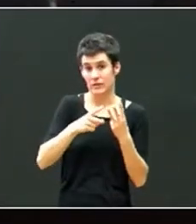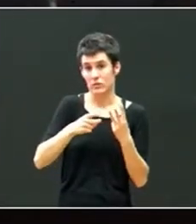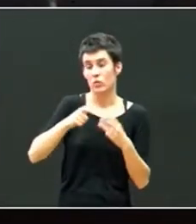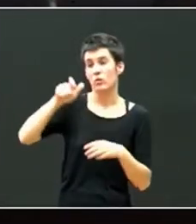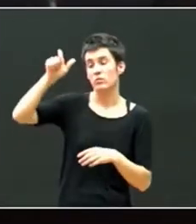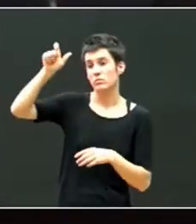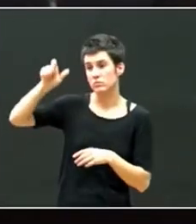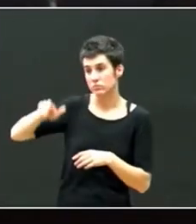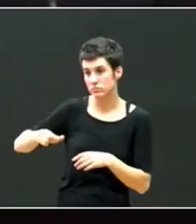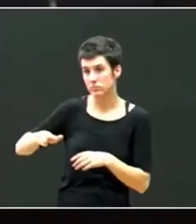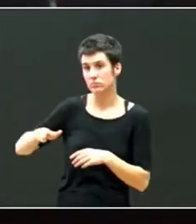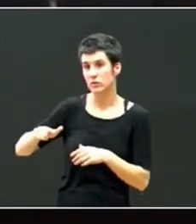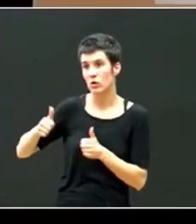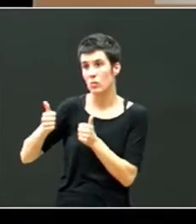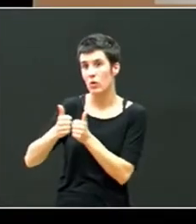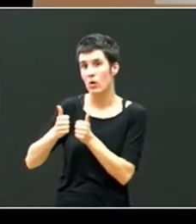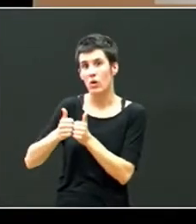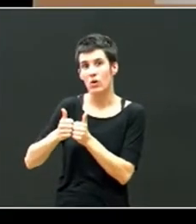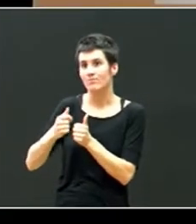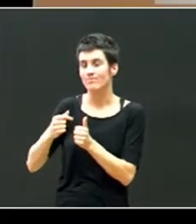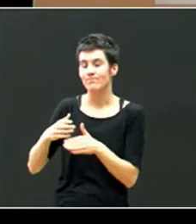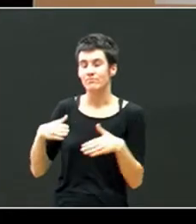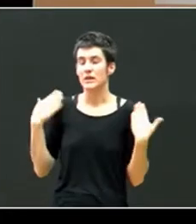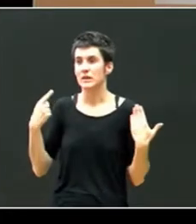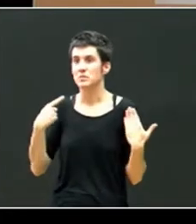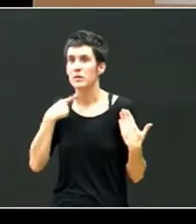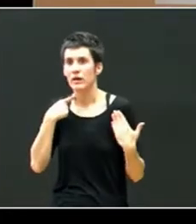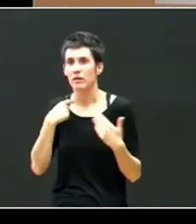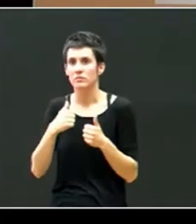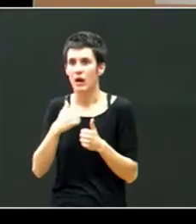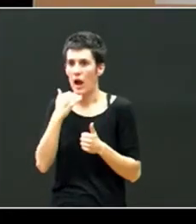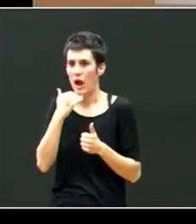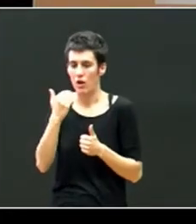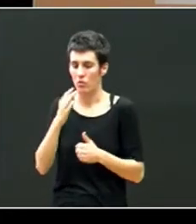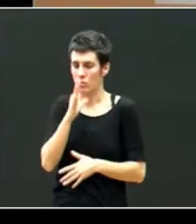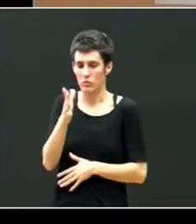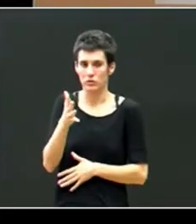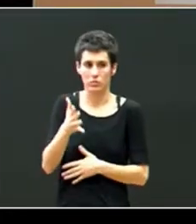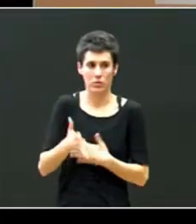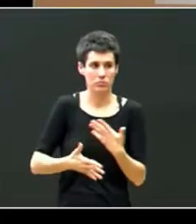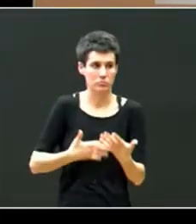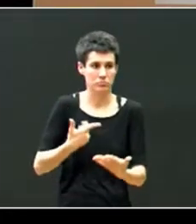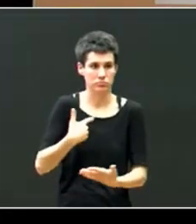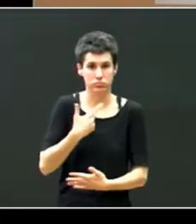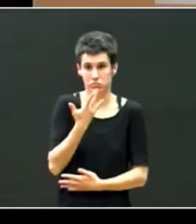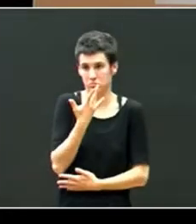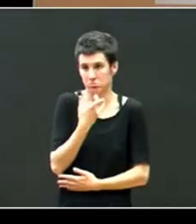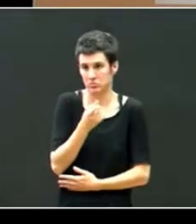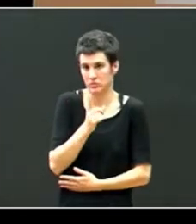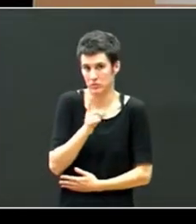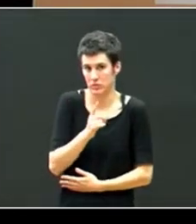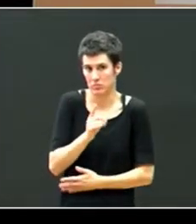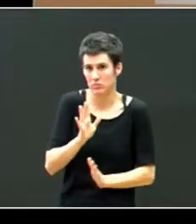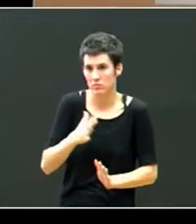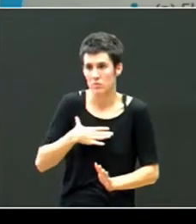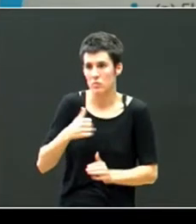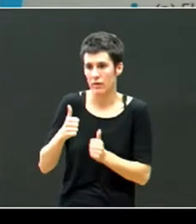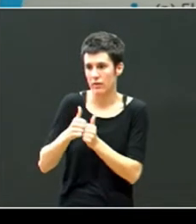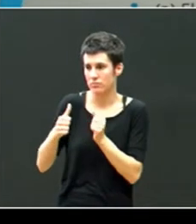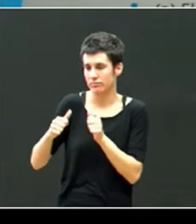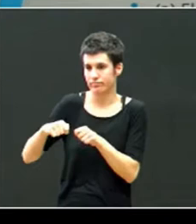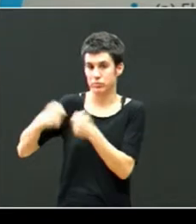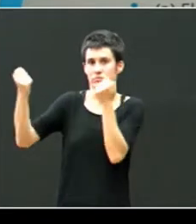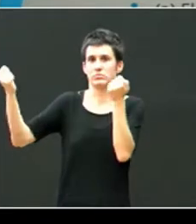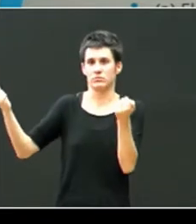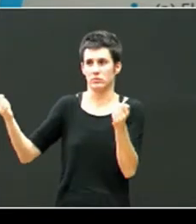es decir tenían una ligazón enorme con una figura y por razones que no podemos conocer o que desconocemos se rompe esa relación